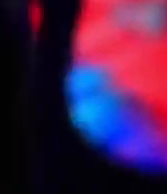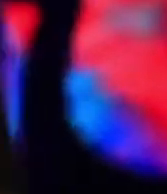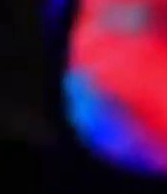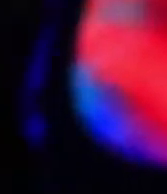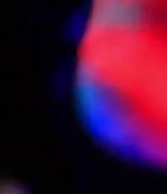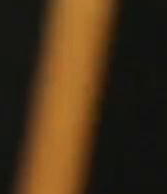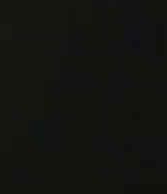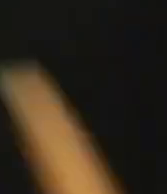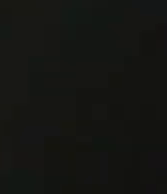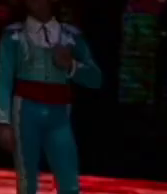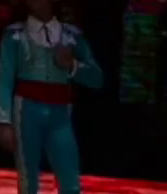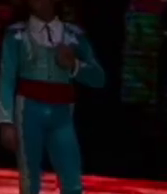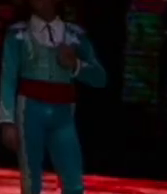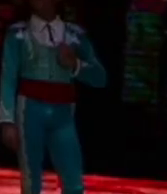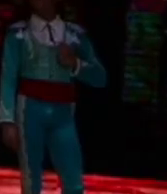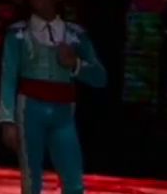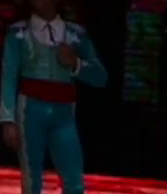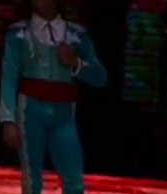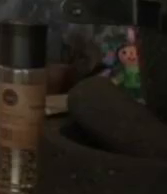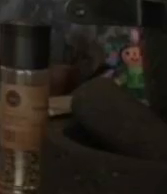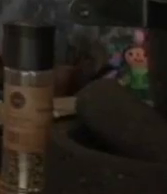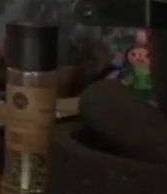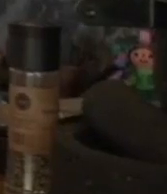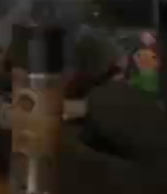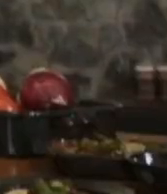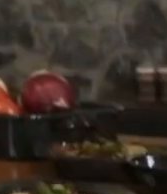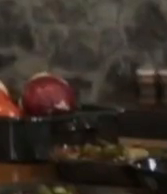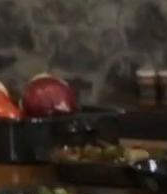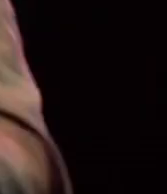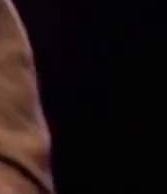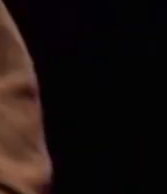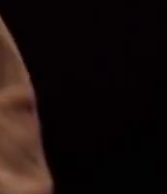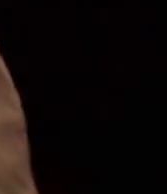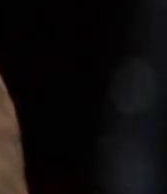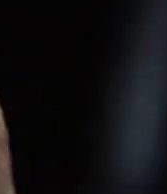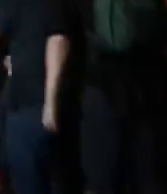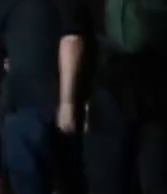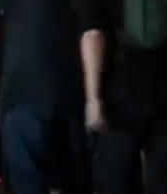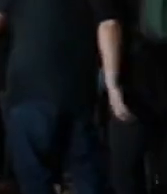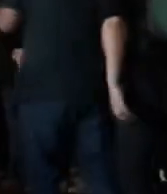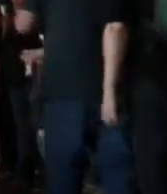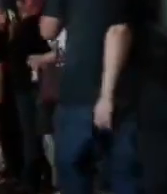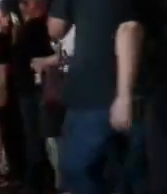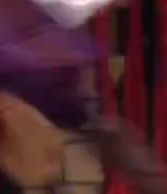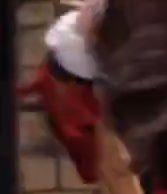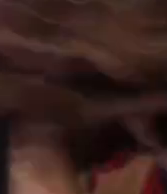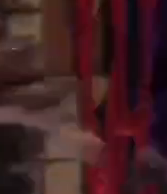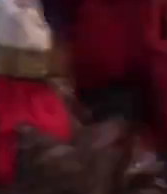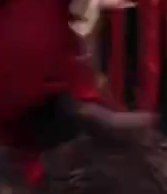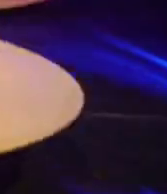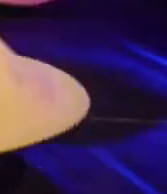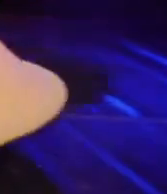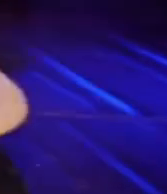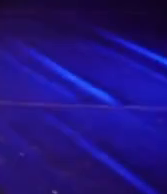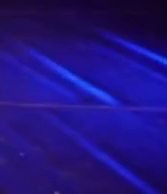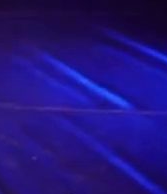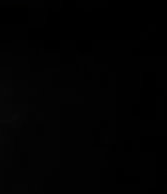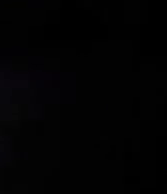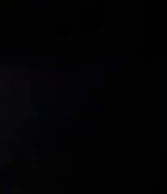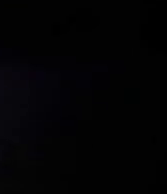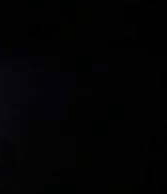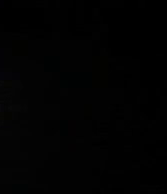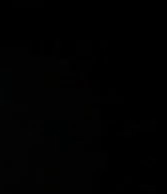danza Música Folclor Gastronomía Y más Disponible para web IOS Android Y